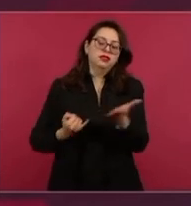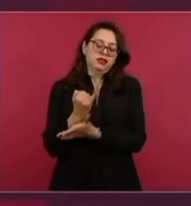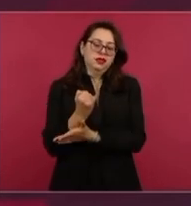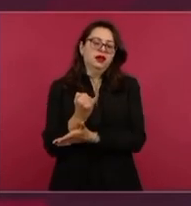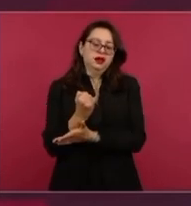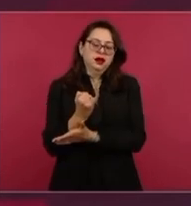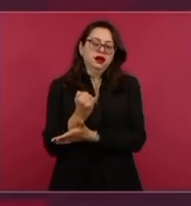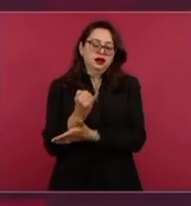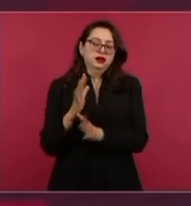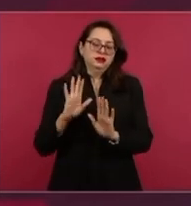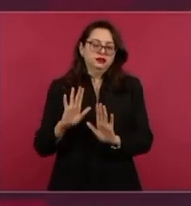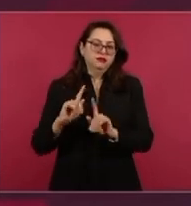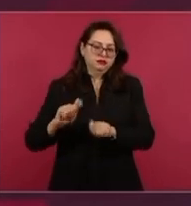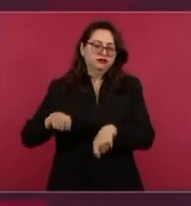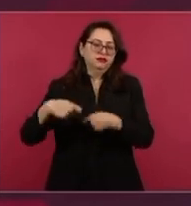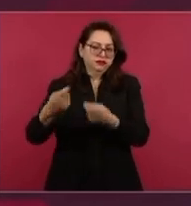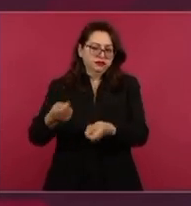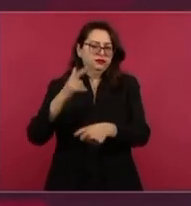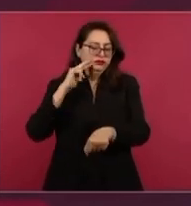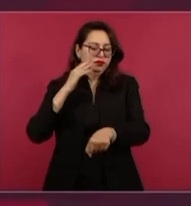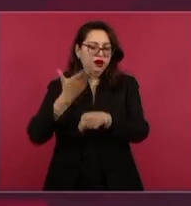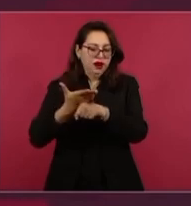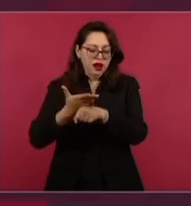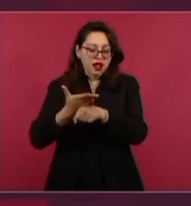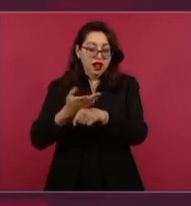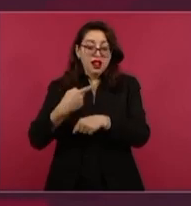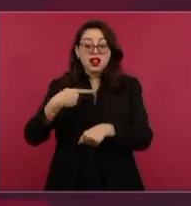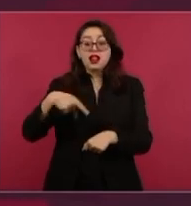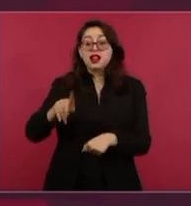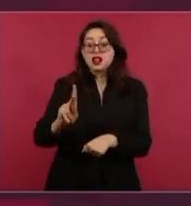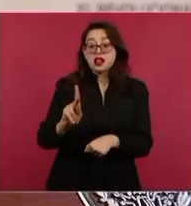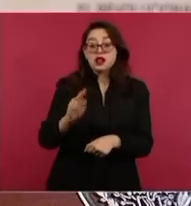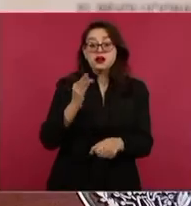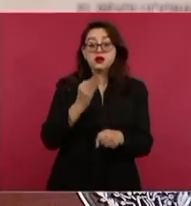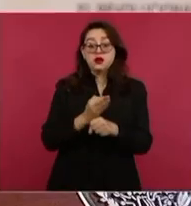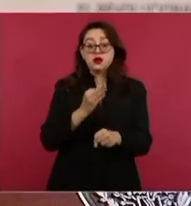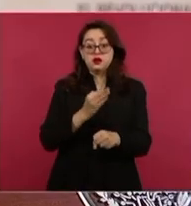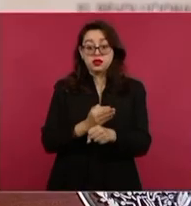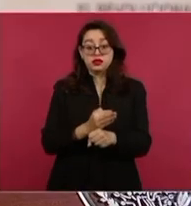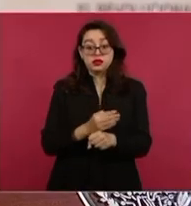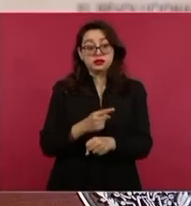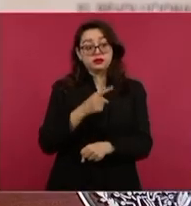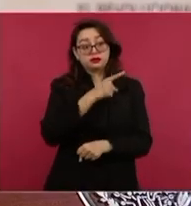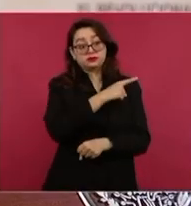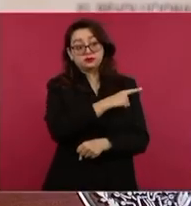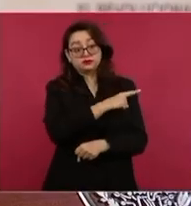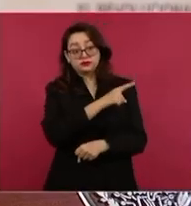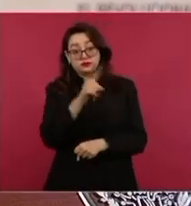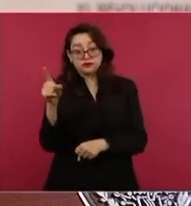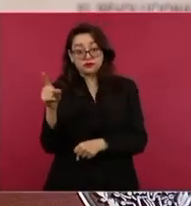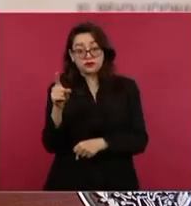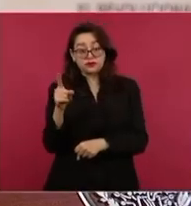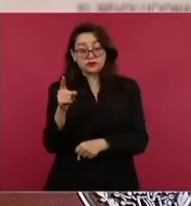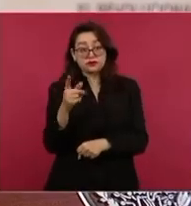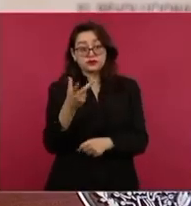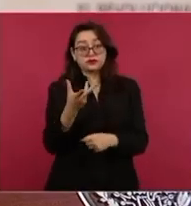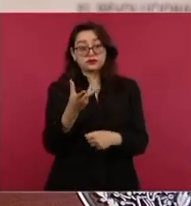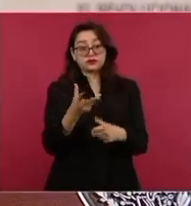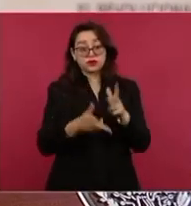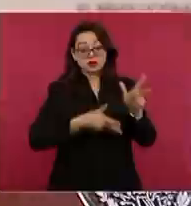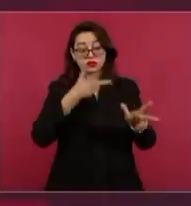que para la entrega de las concesiones hay dos opciones.